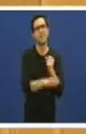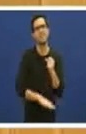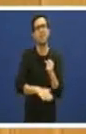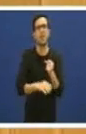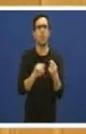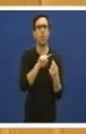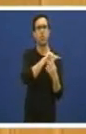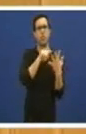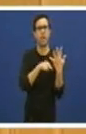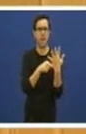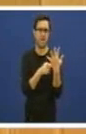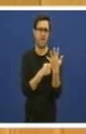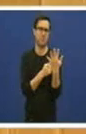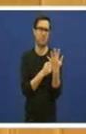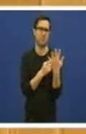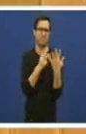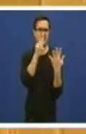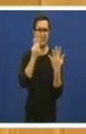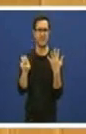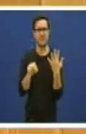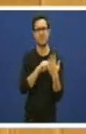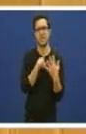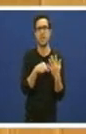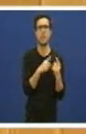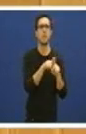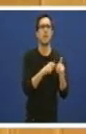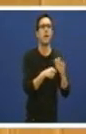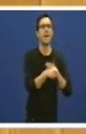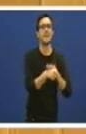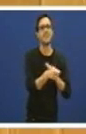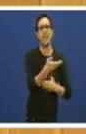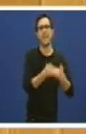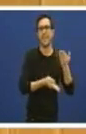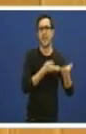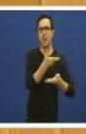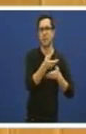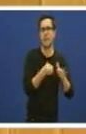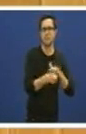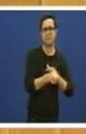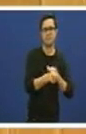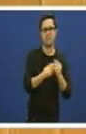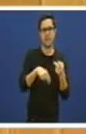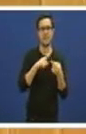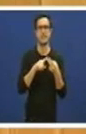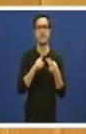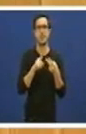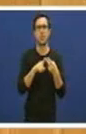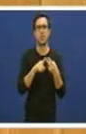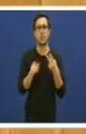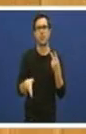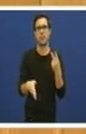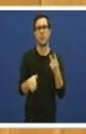grandes cuestións. En primer lugar, estimular a demanda. En segundo lugar, salvar e guardar a